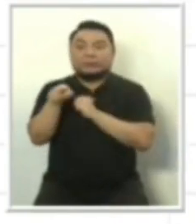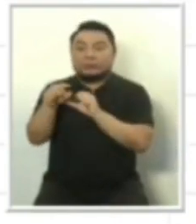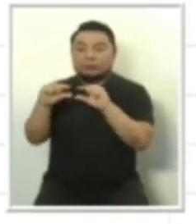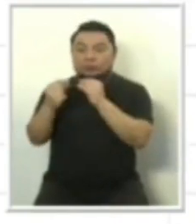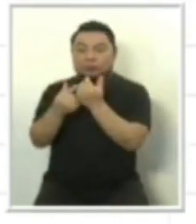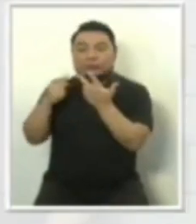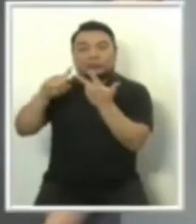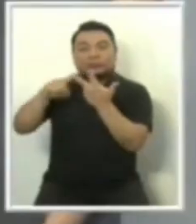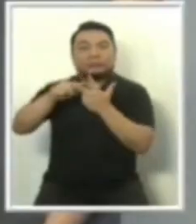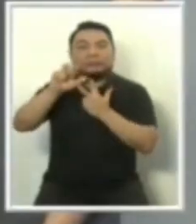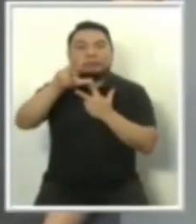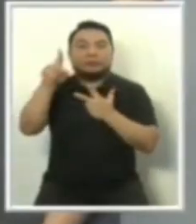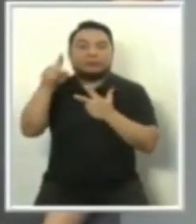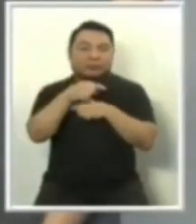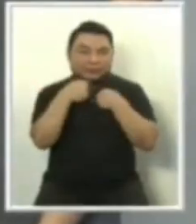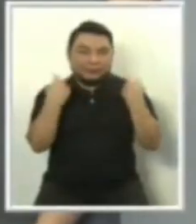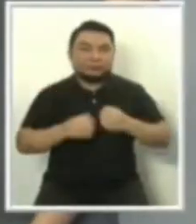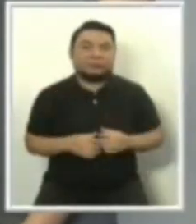uno de marzo.